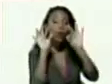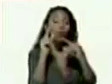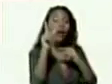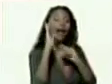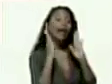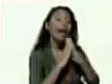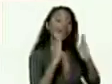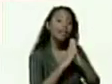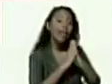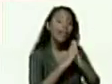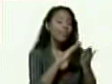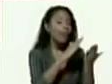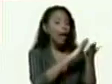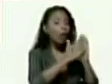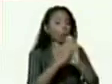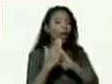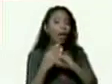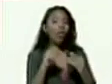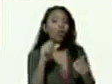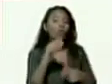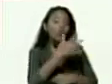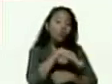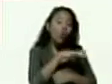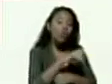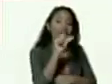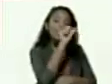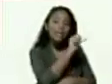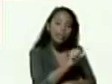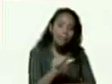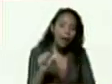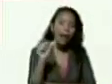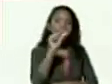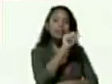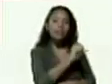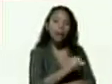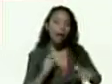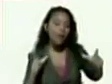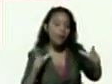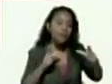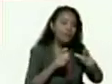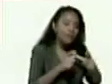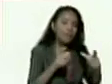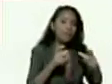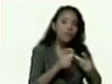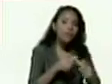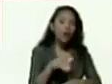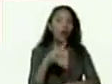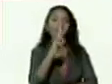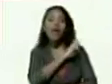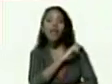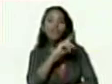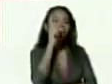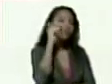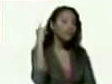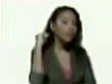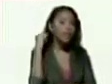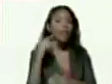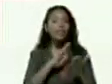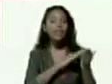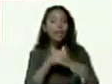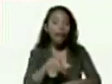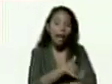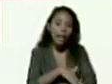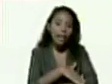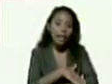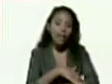de la comunidad donde periódicamente semanalmente se reúnen los jefes y jefas de calle y todos los militantes carnetizados